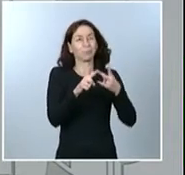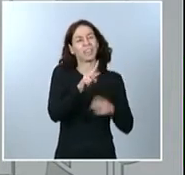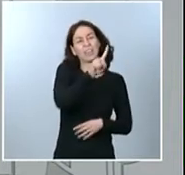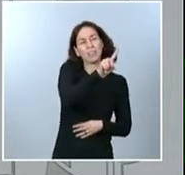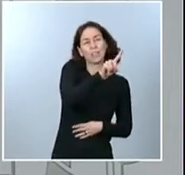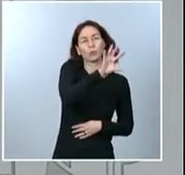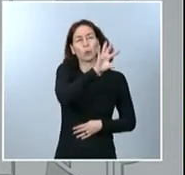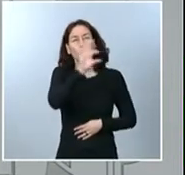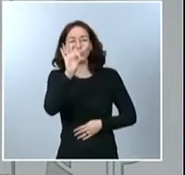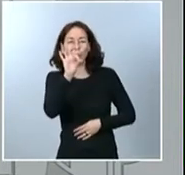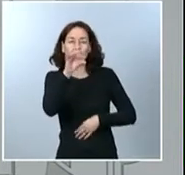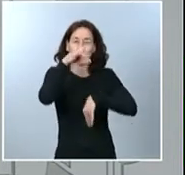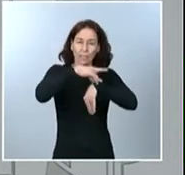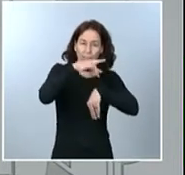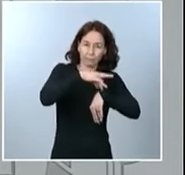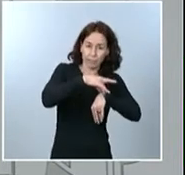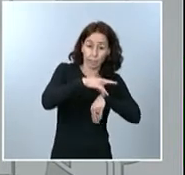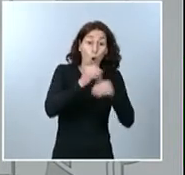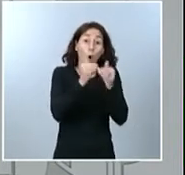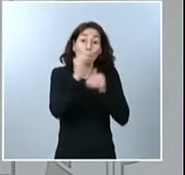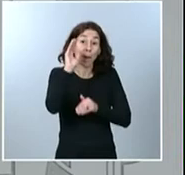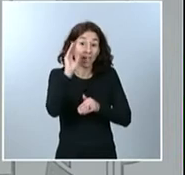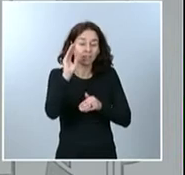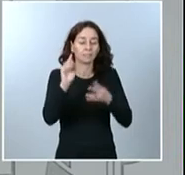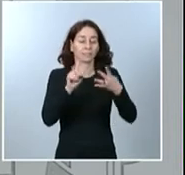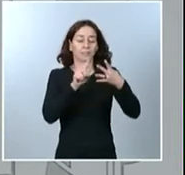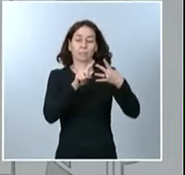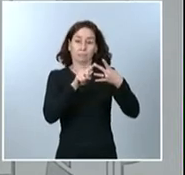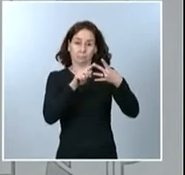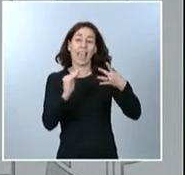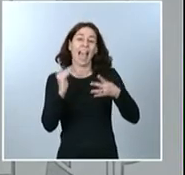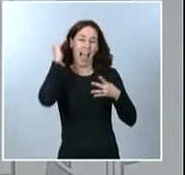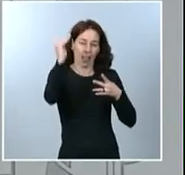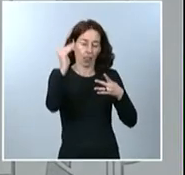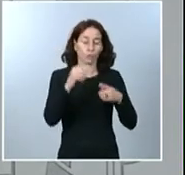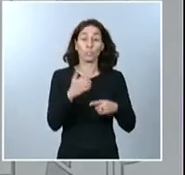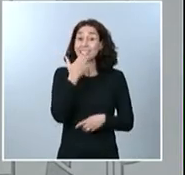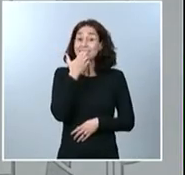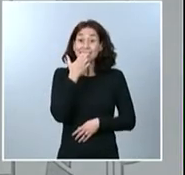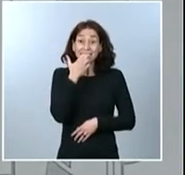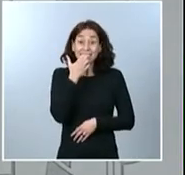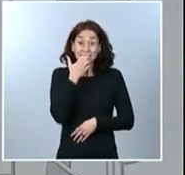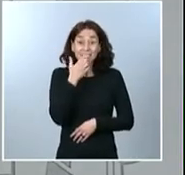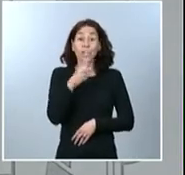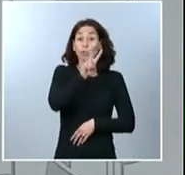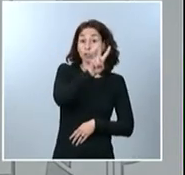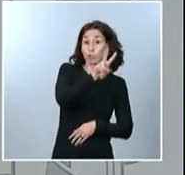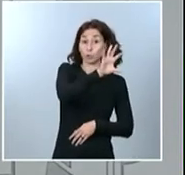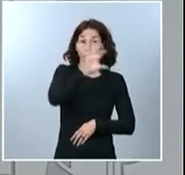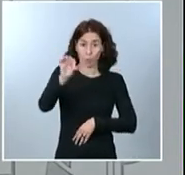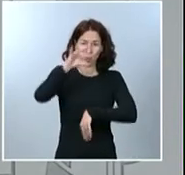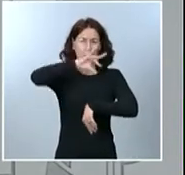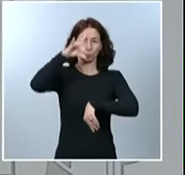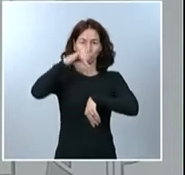y superiores se considera de riesgo alto. Y si la incidencia supera los 250 casos por cada 100.000